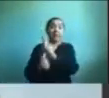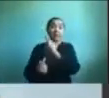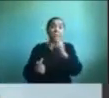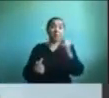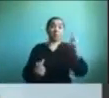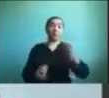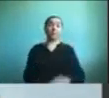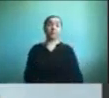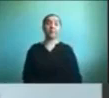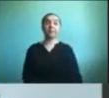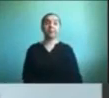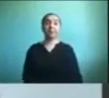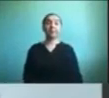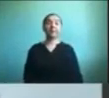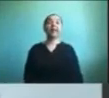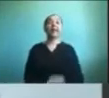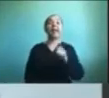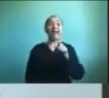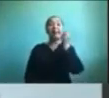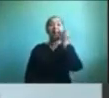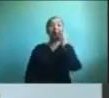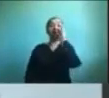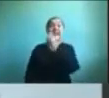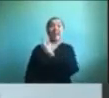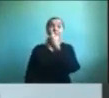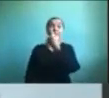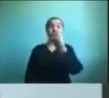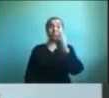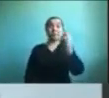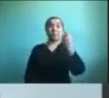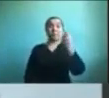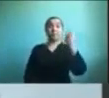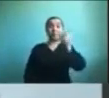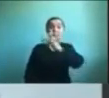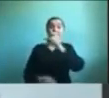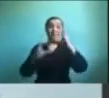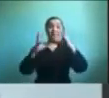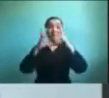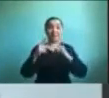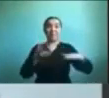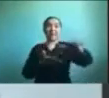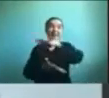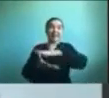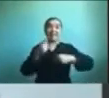Y ahí la idea es que cada miembro de la familia puede ir inventando un contexto distinto.